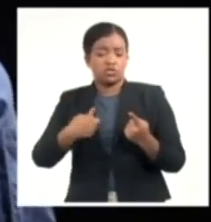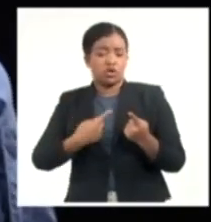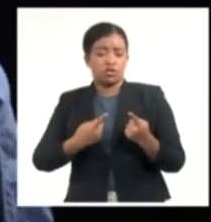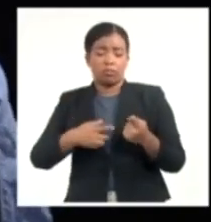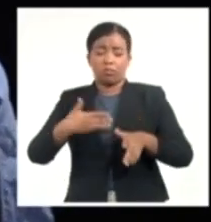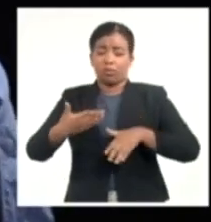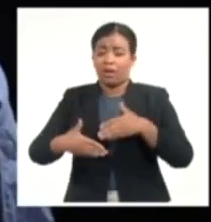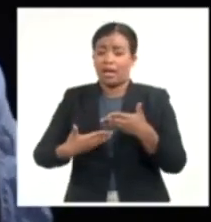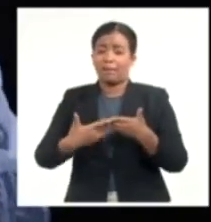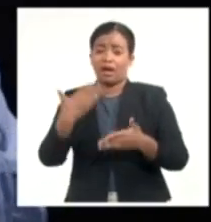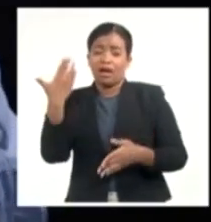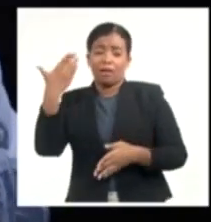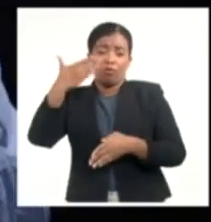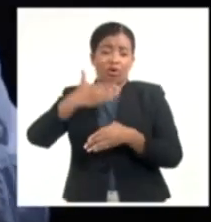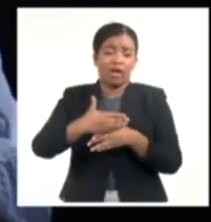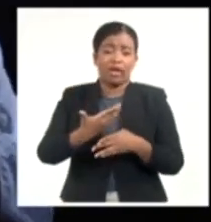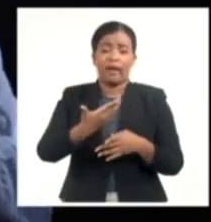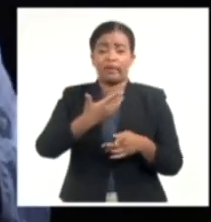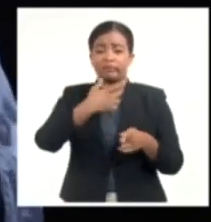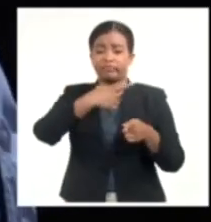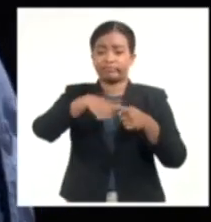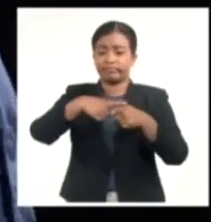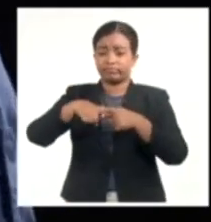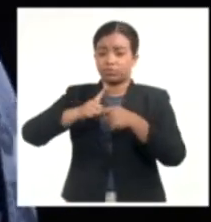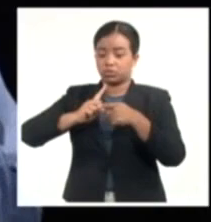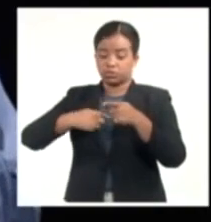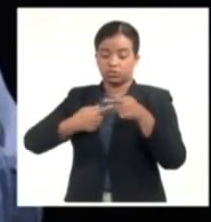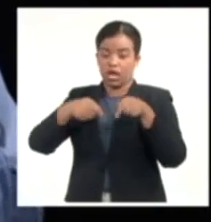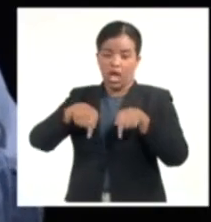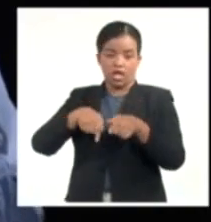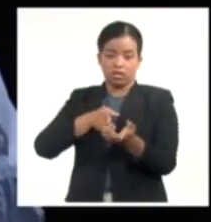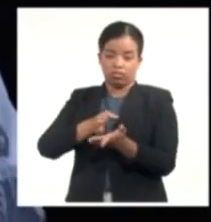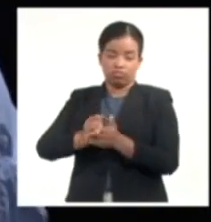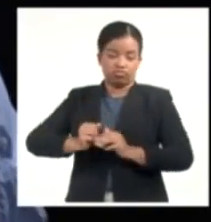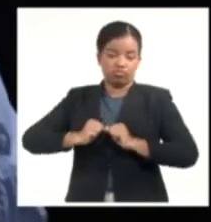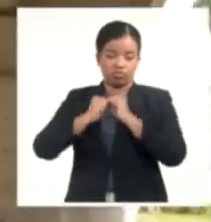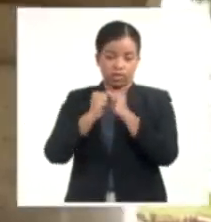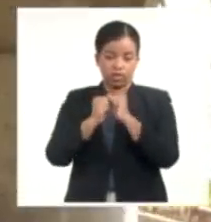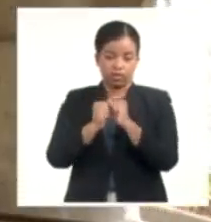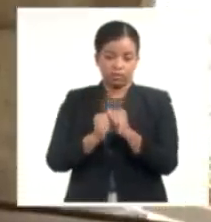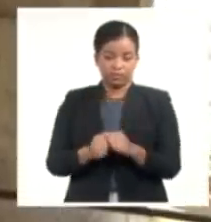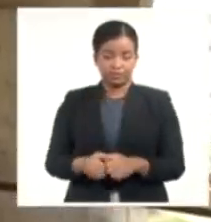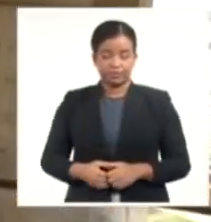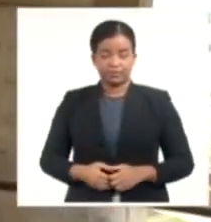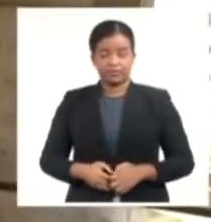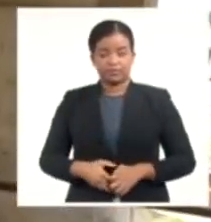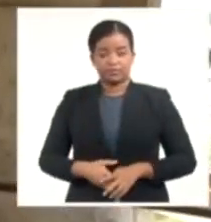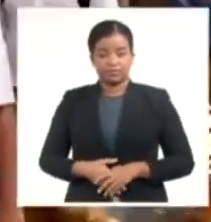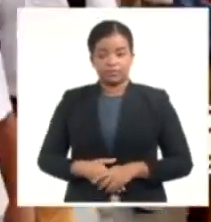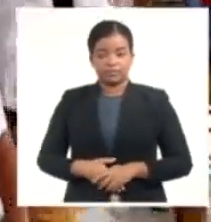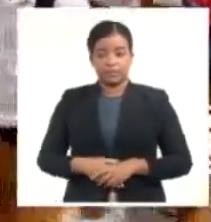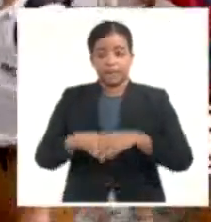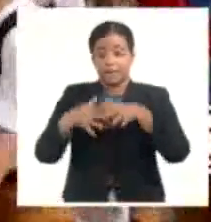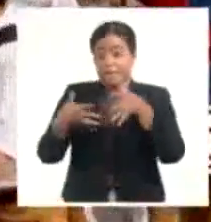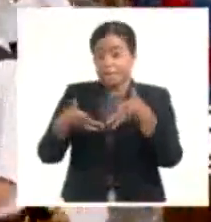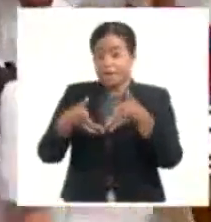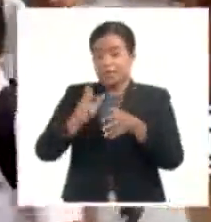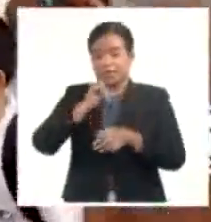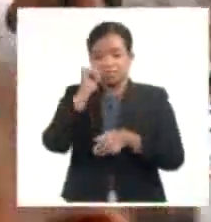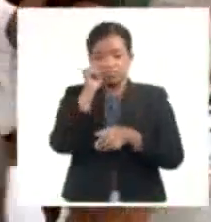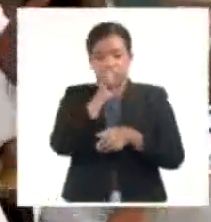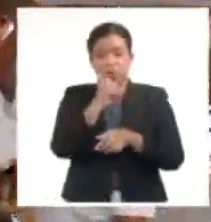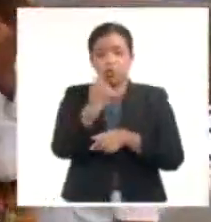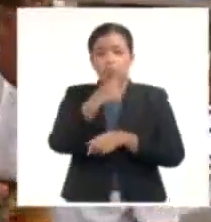las mareas y contra todas las tormentas, está aquí y estará. Con cerca de una hora de duración, cada